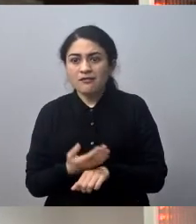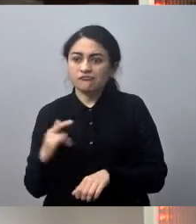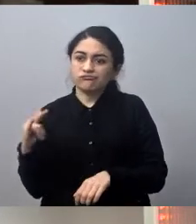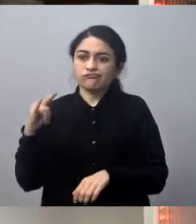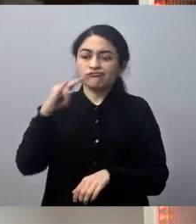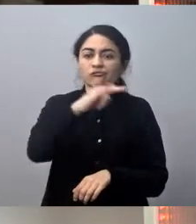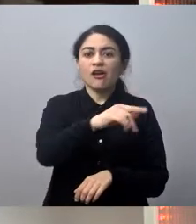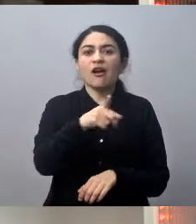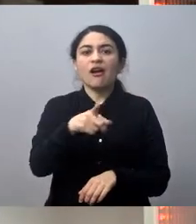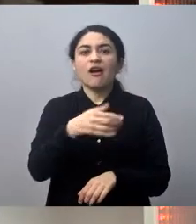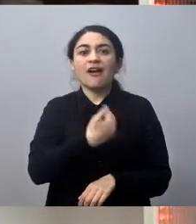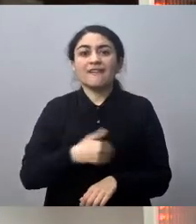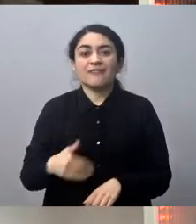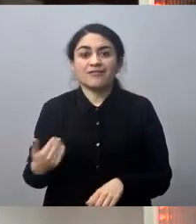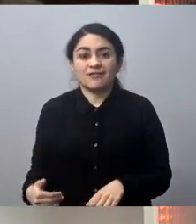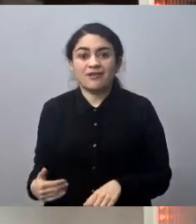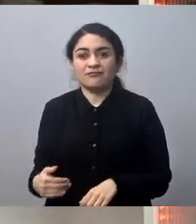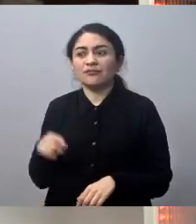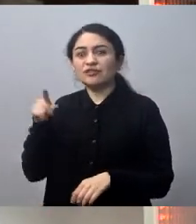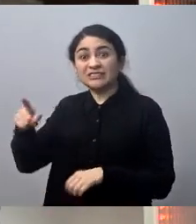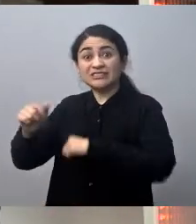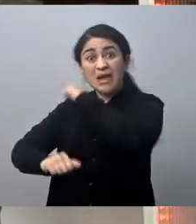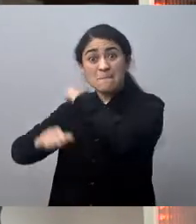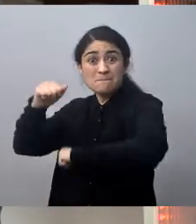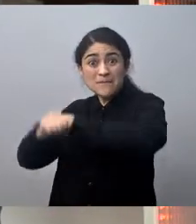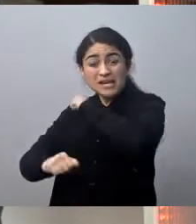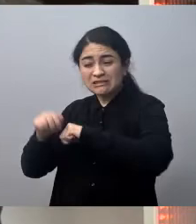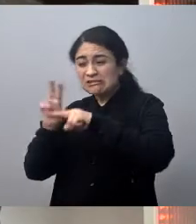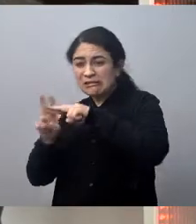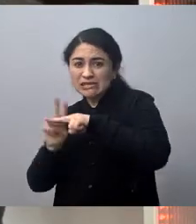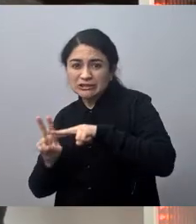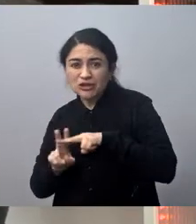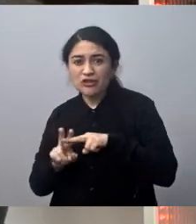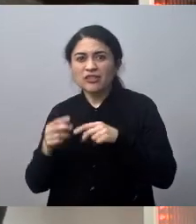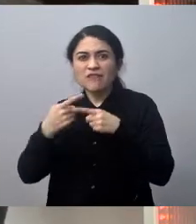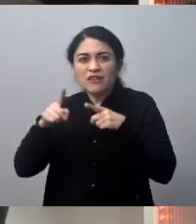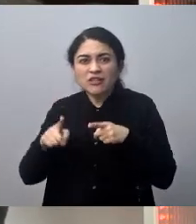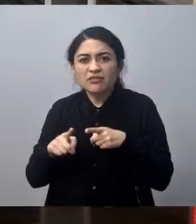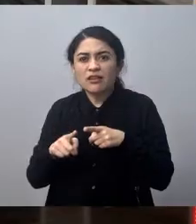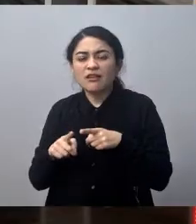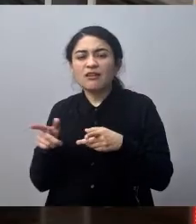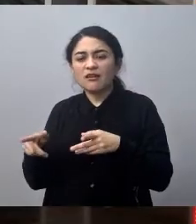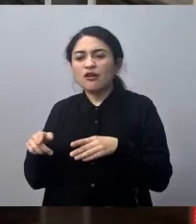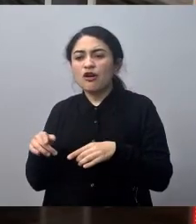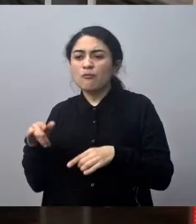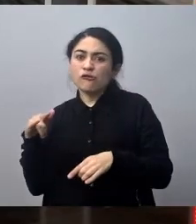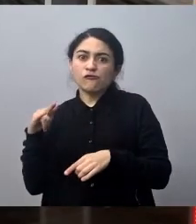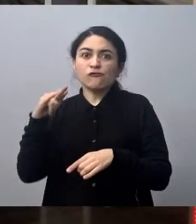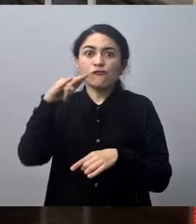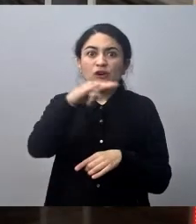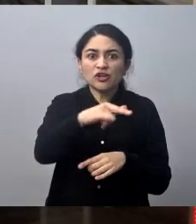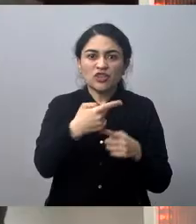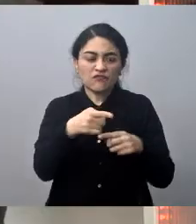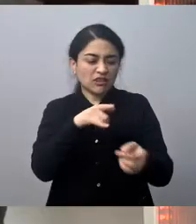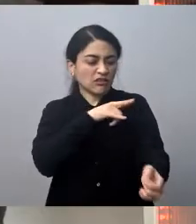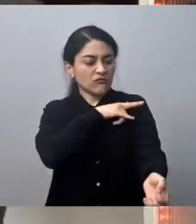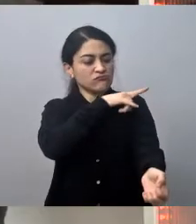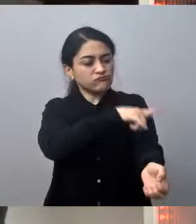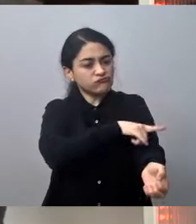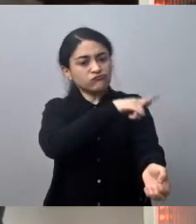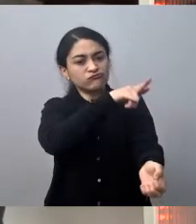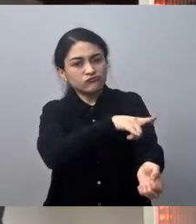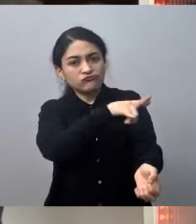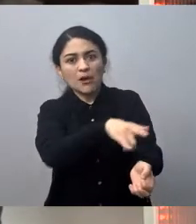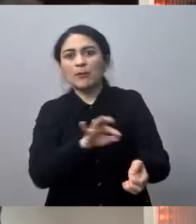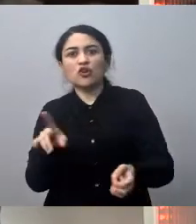desarrollar un modelo de trabajo en que hace vuelos interregionales no pasa por Santiago y perfectamente el aeropuerto